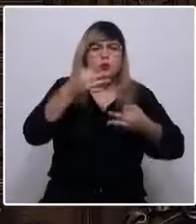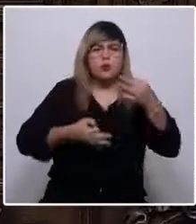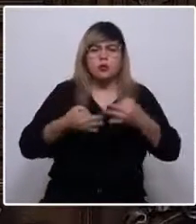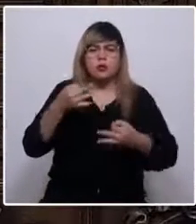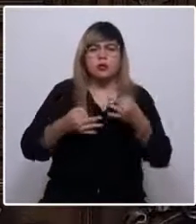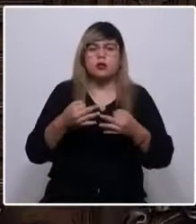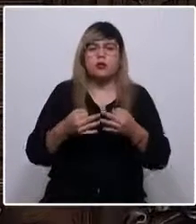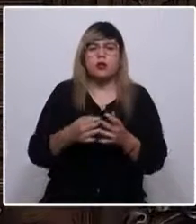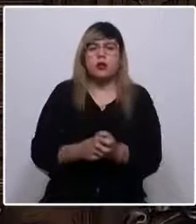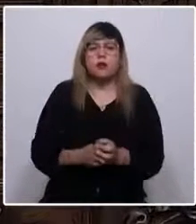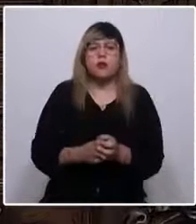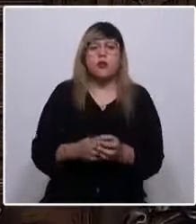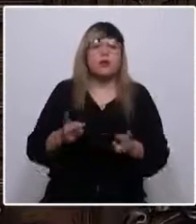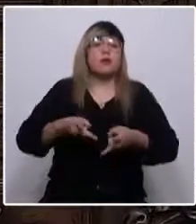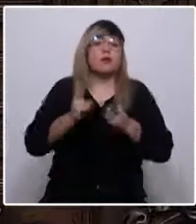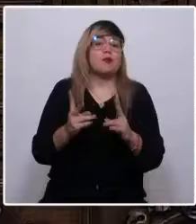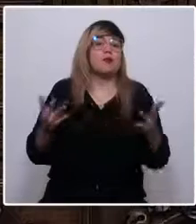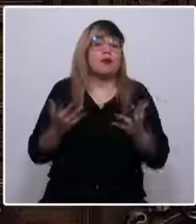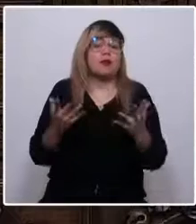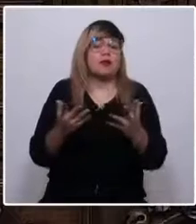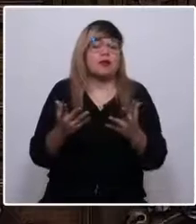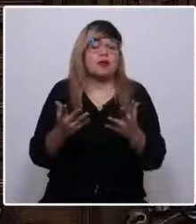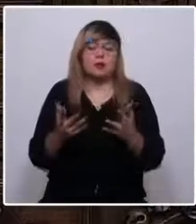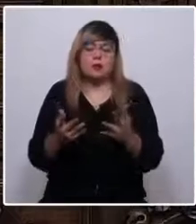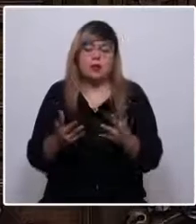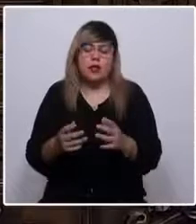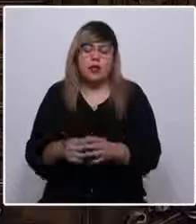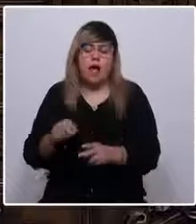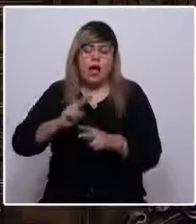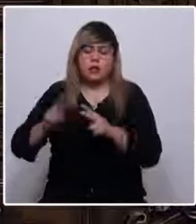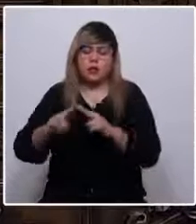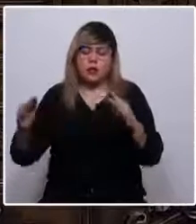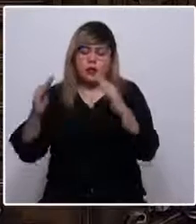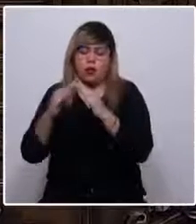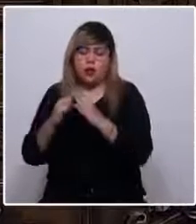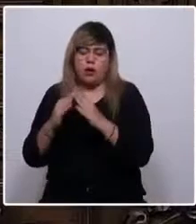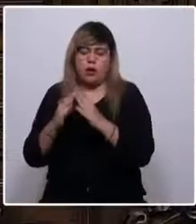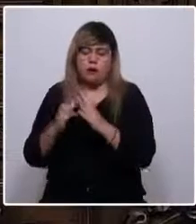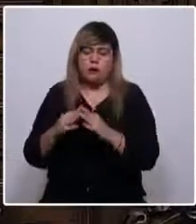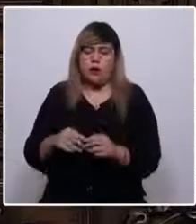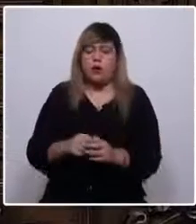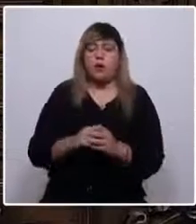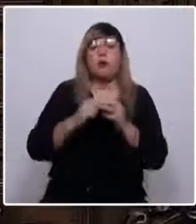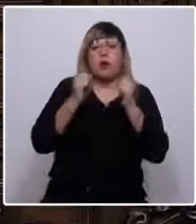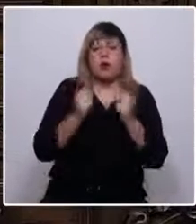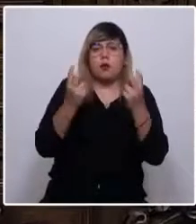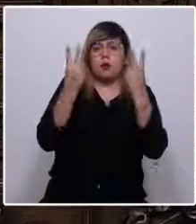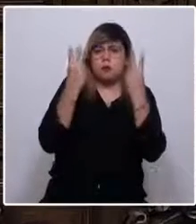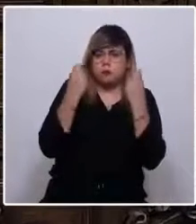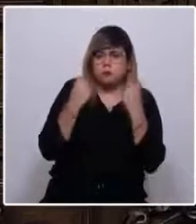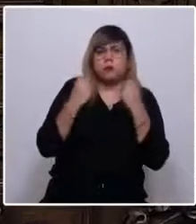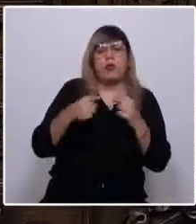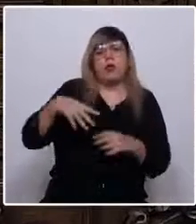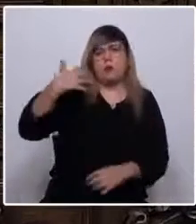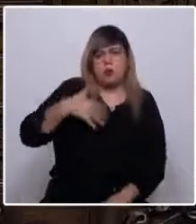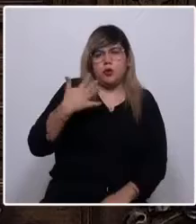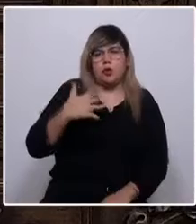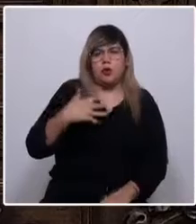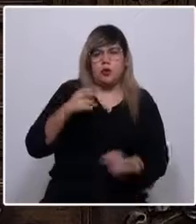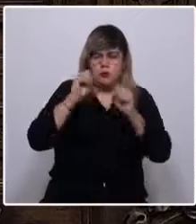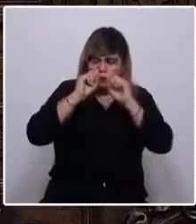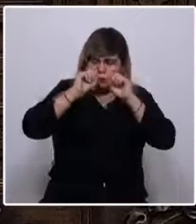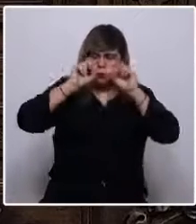bajo un techo que permita crear un hogar. Abajarse es la prioridad, para abrir los ojos y destapar los oídos,